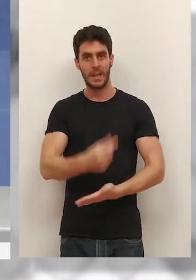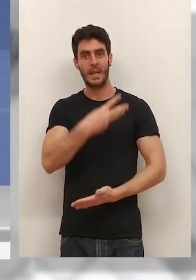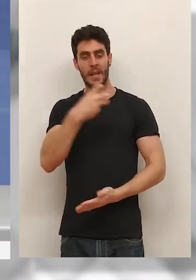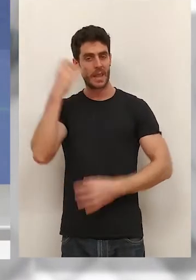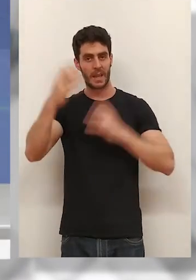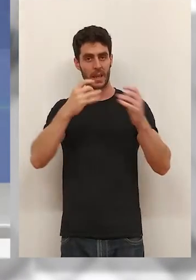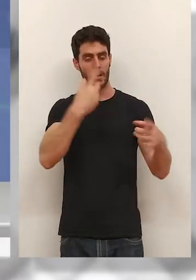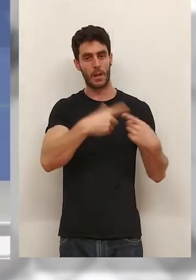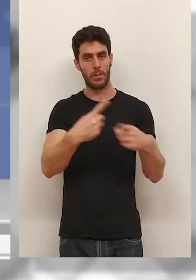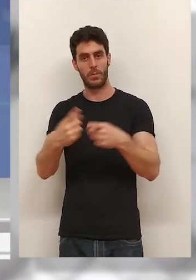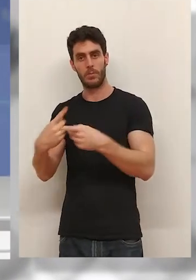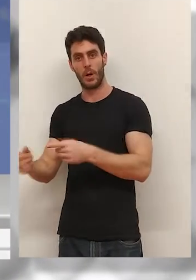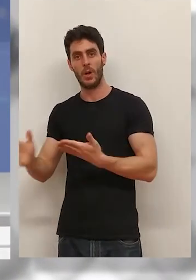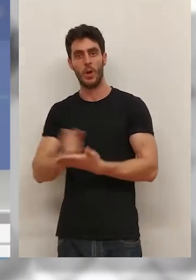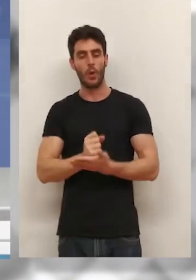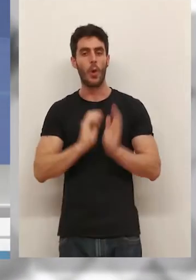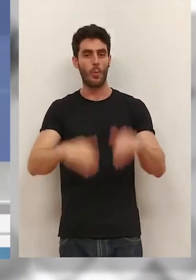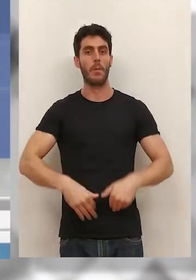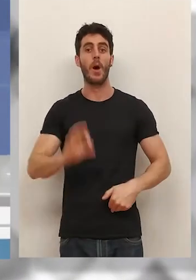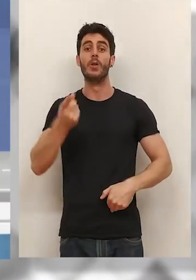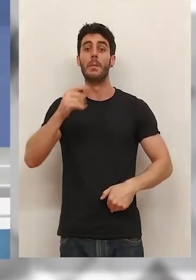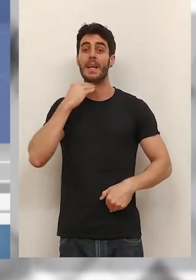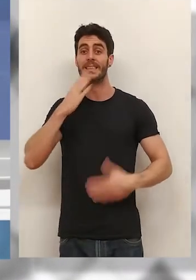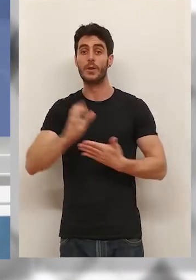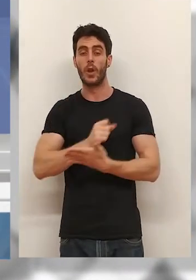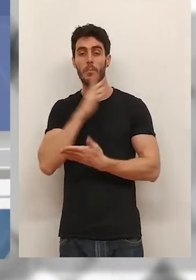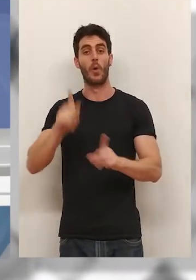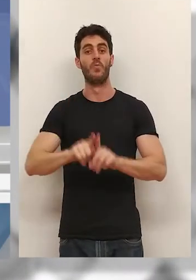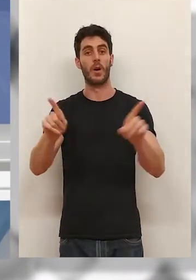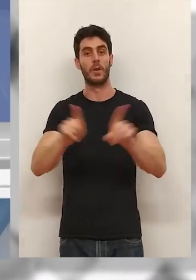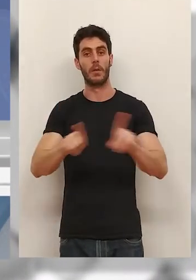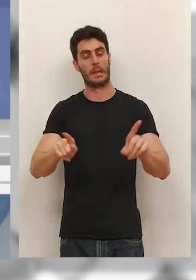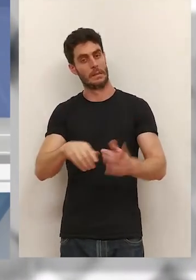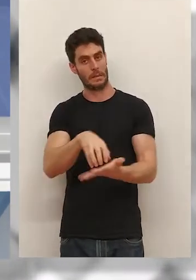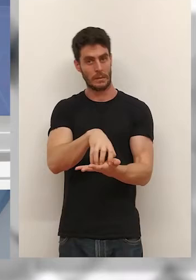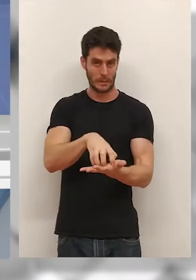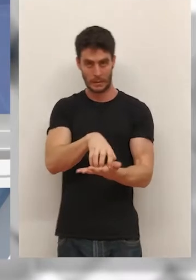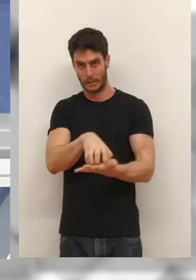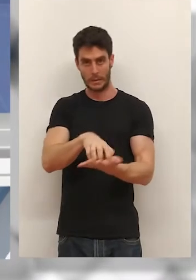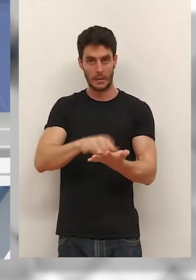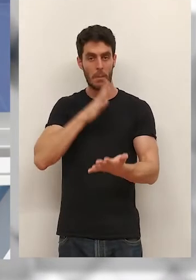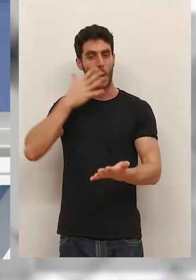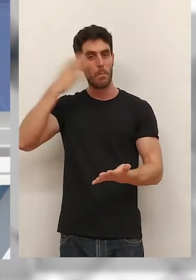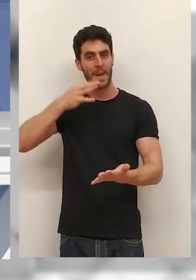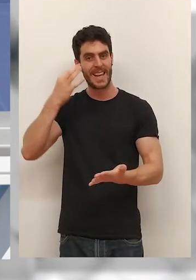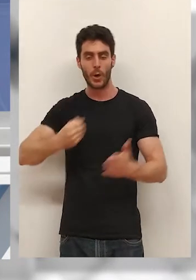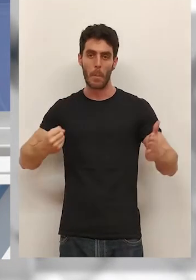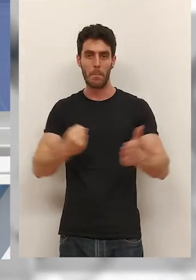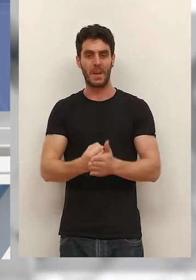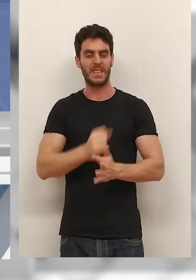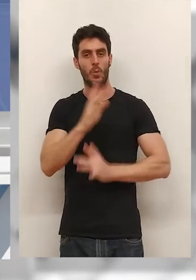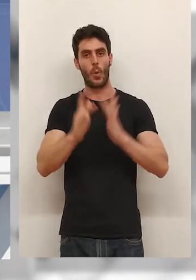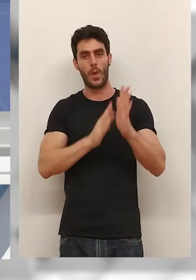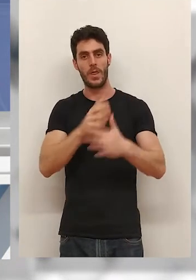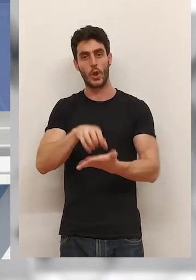actividades vuelve todo o casi todo. Y es que los fuegos artificiales están en veremos por el riesgo extremo de incendios. A falta de